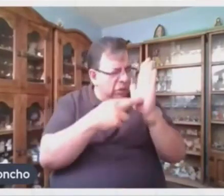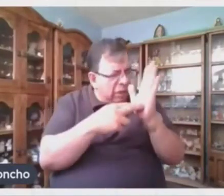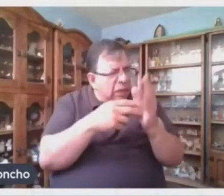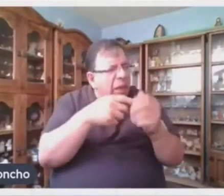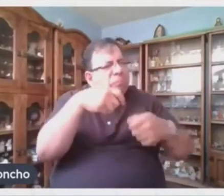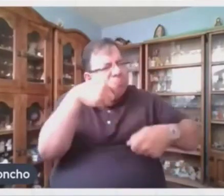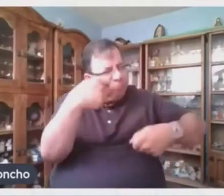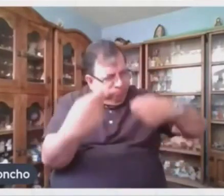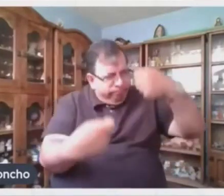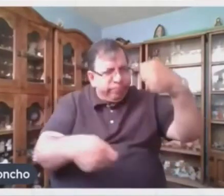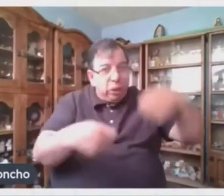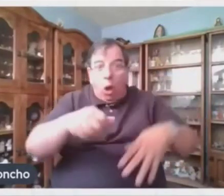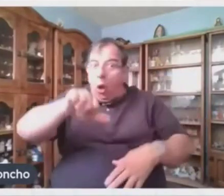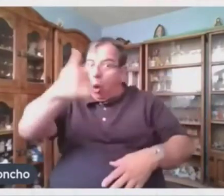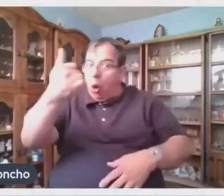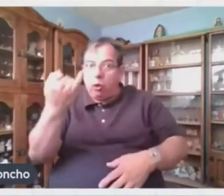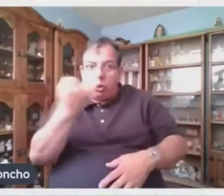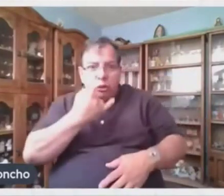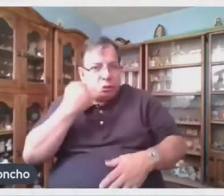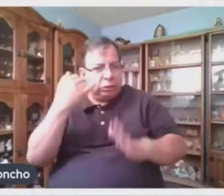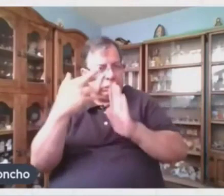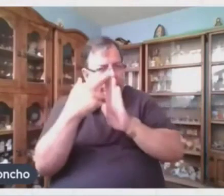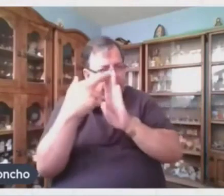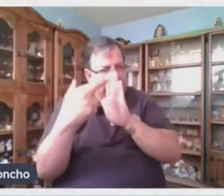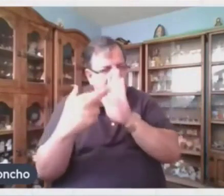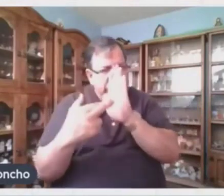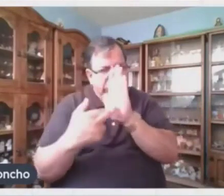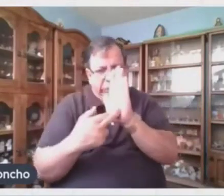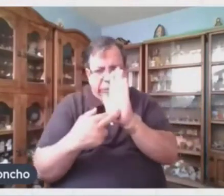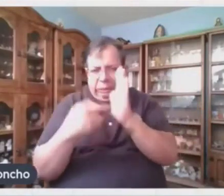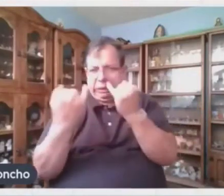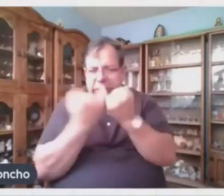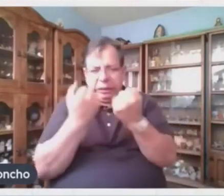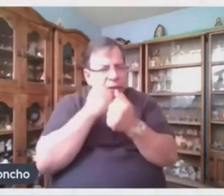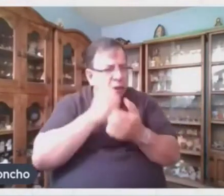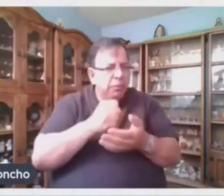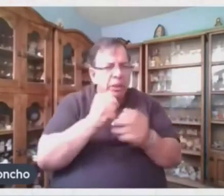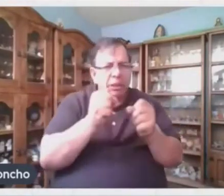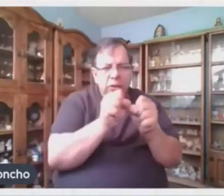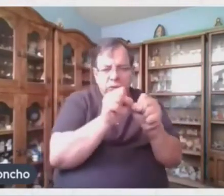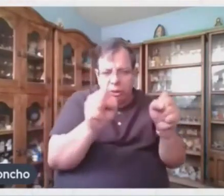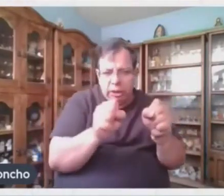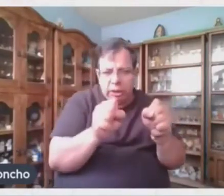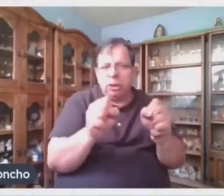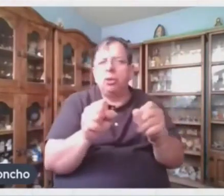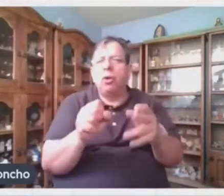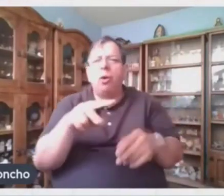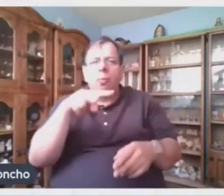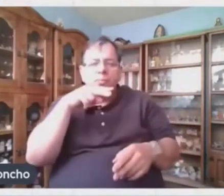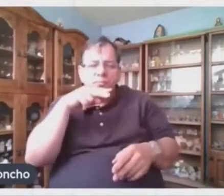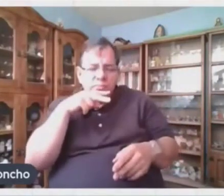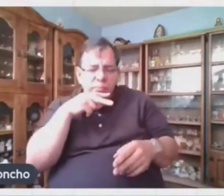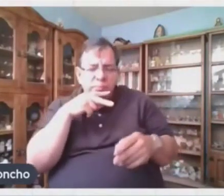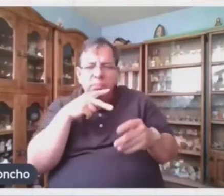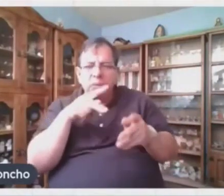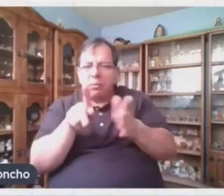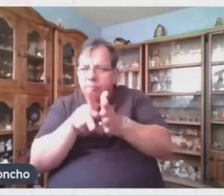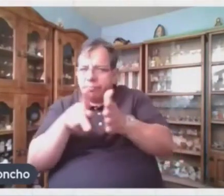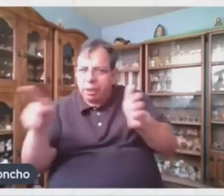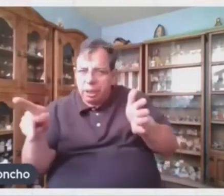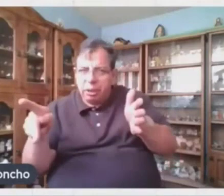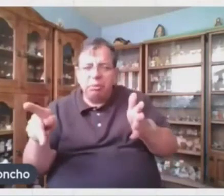de otros idiomas En los que siempre se escribe El sujeto El verbo Y el predicado En el español